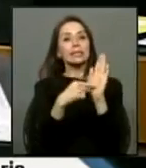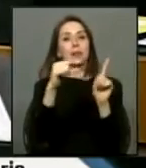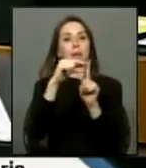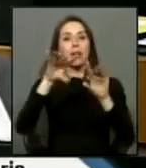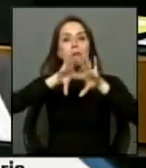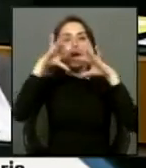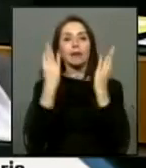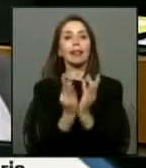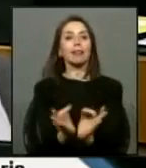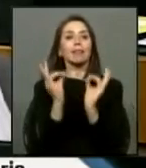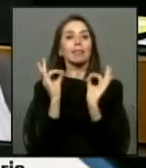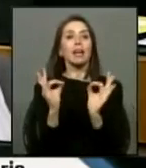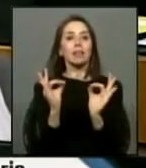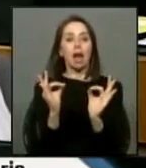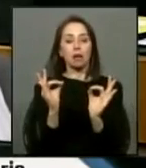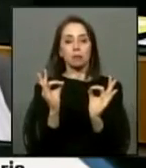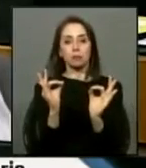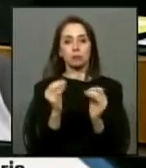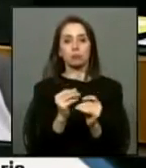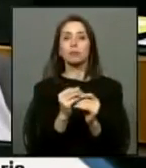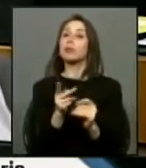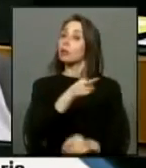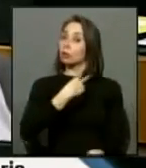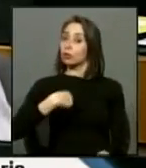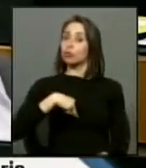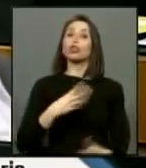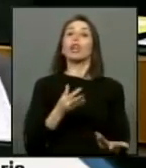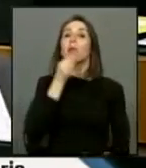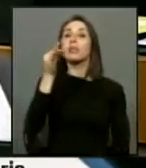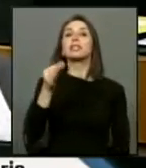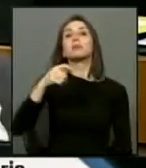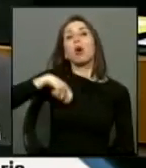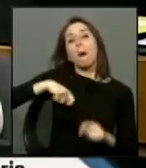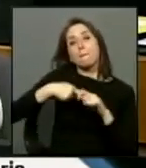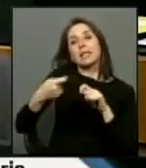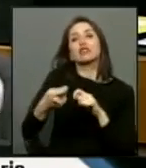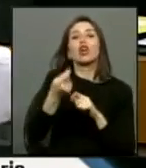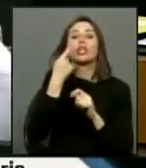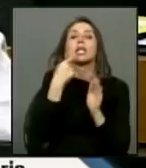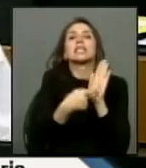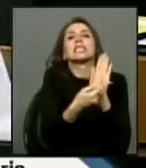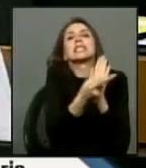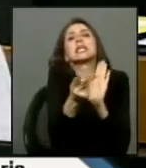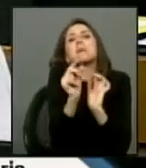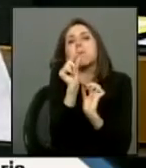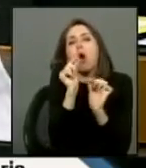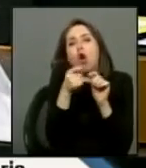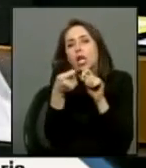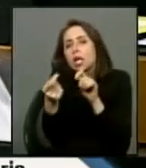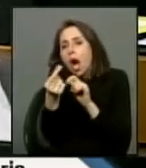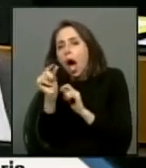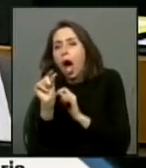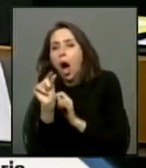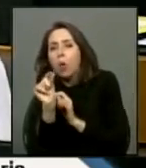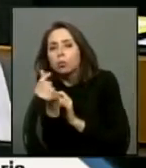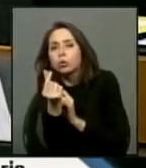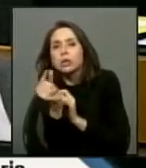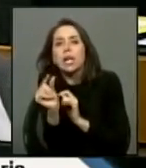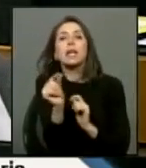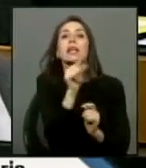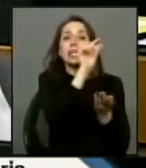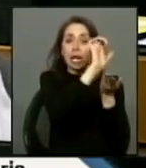integralidad y nosotros que decimos pensiones simbólicas y auteras es decir el Estado